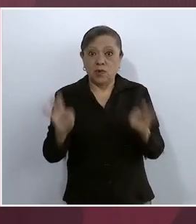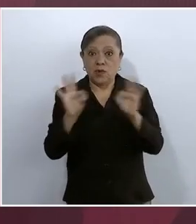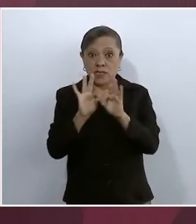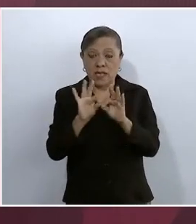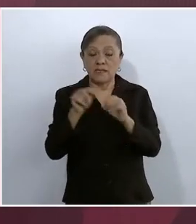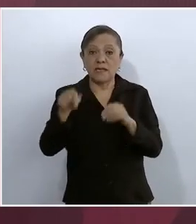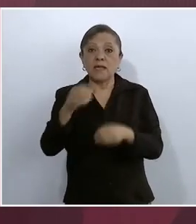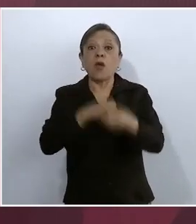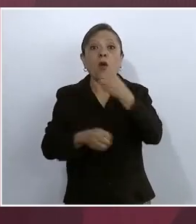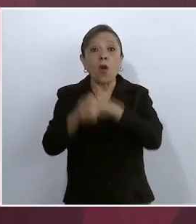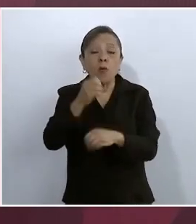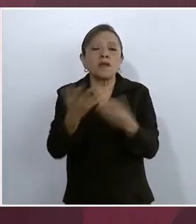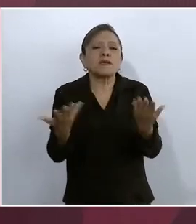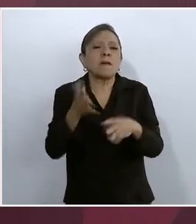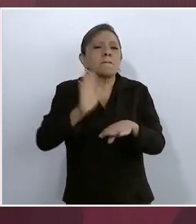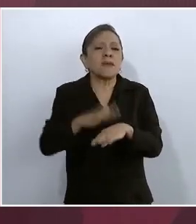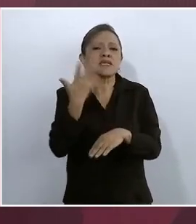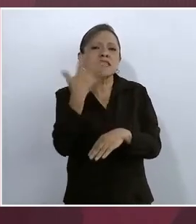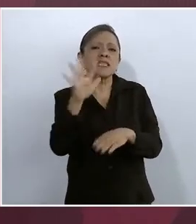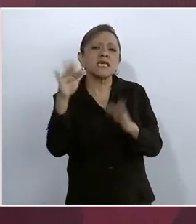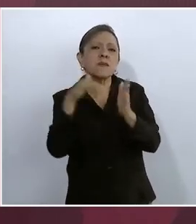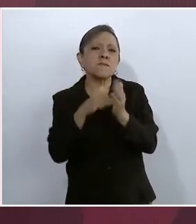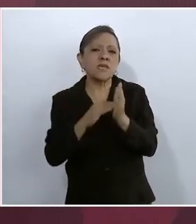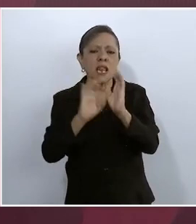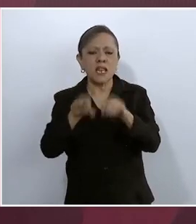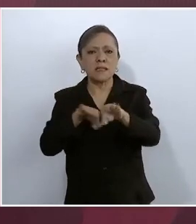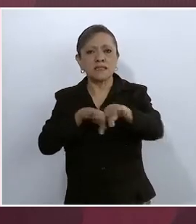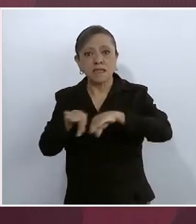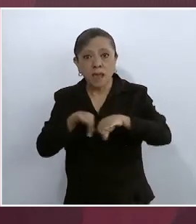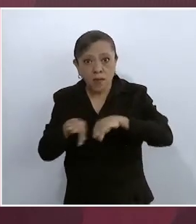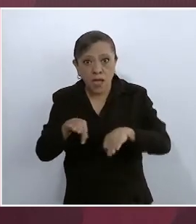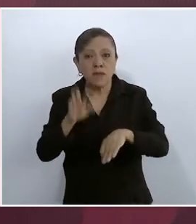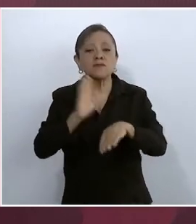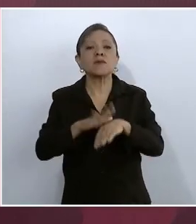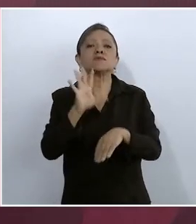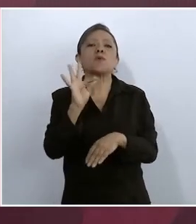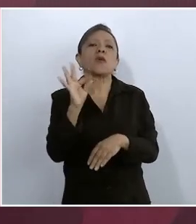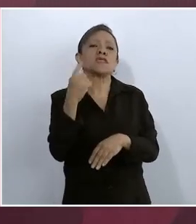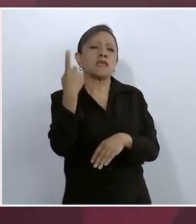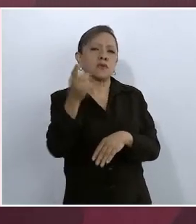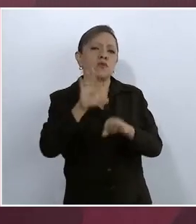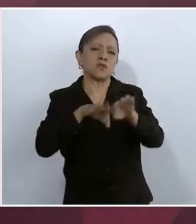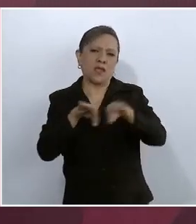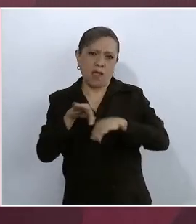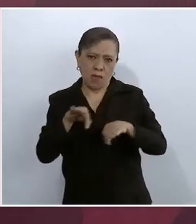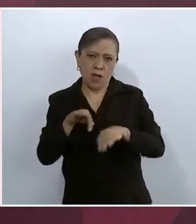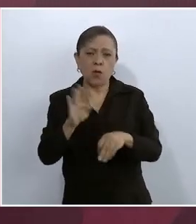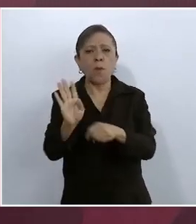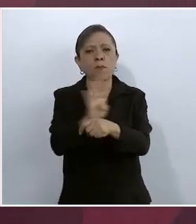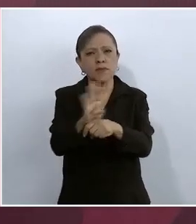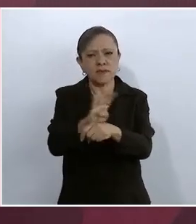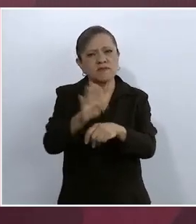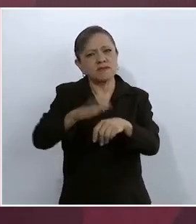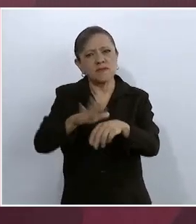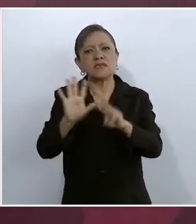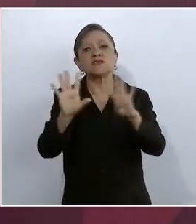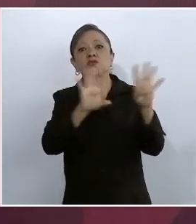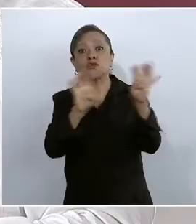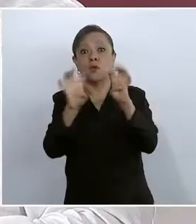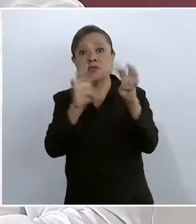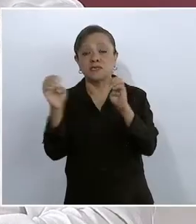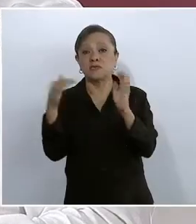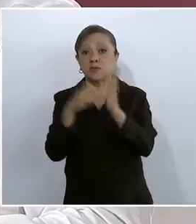generaron más de 10.000 empleos directos y más de 41 indirectos, beneficiando a poco más de 900.000